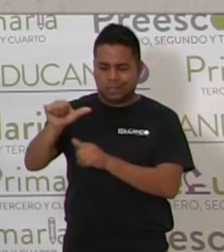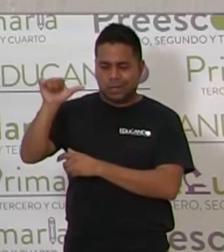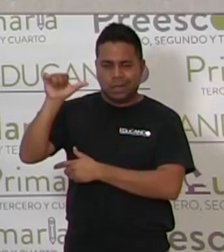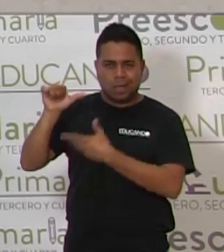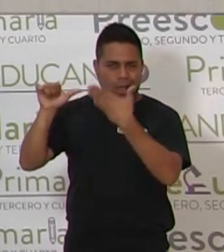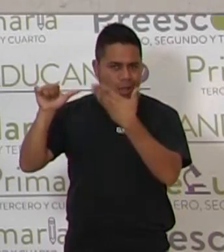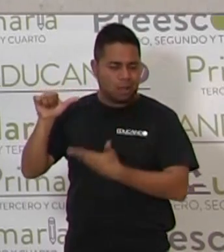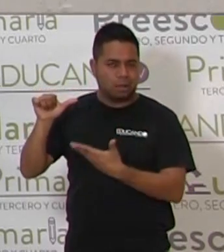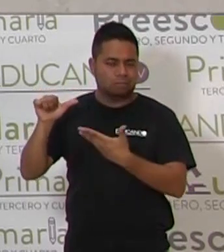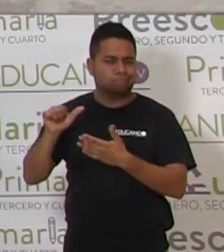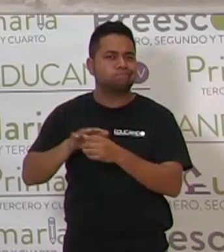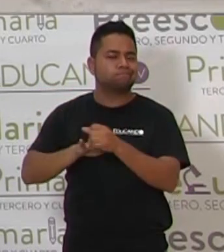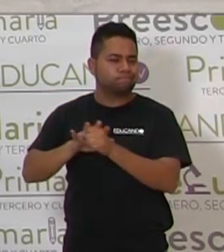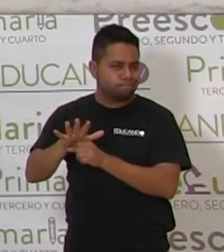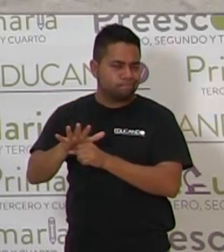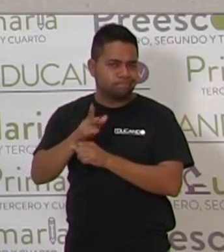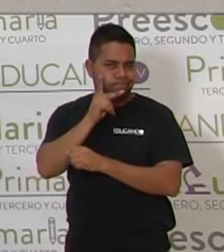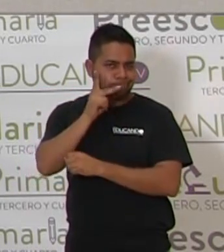vocal A.